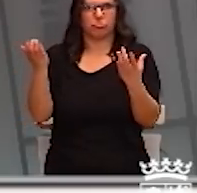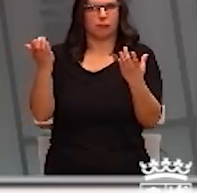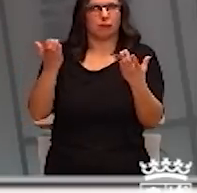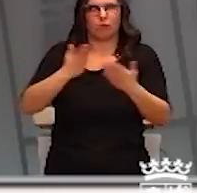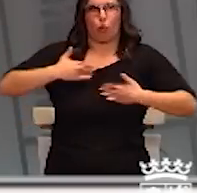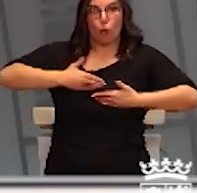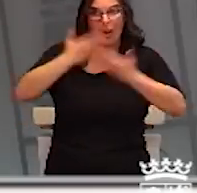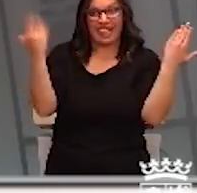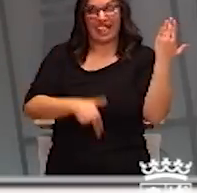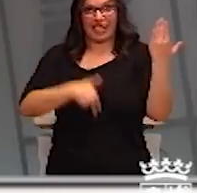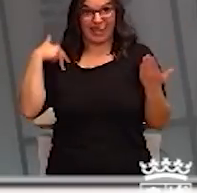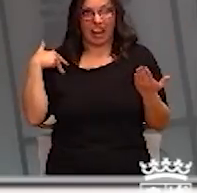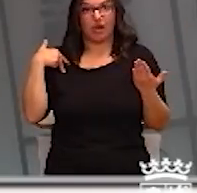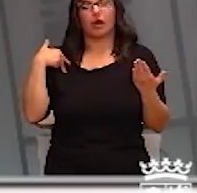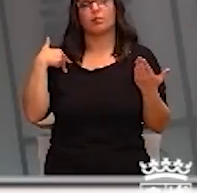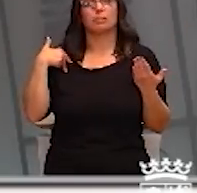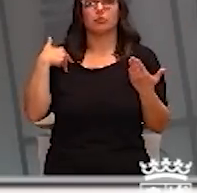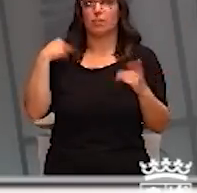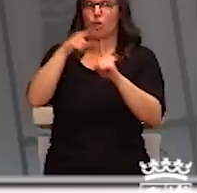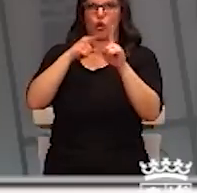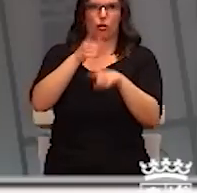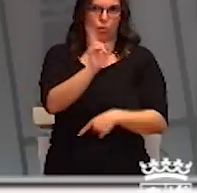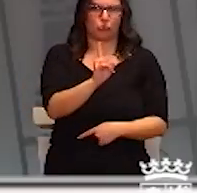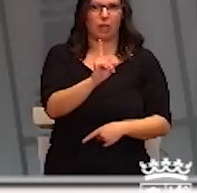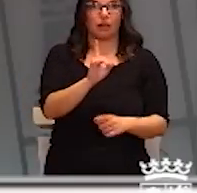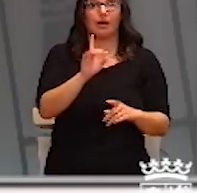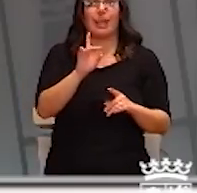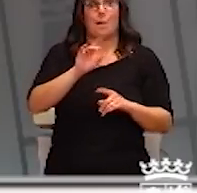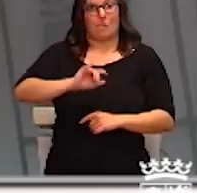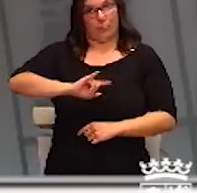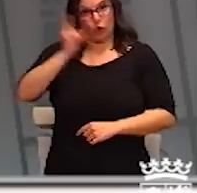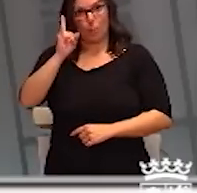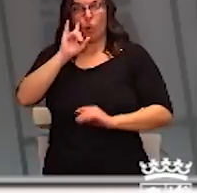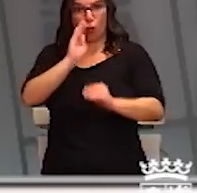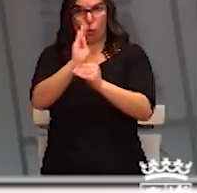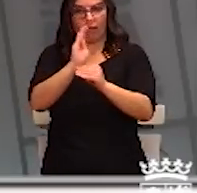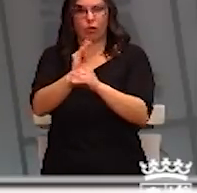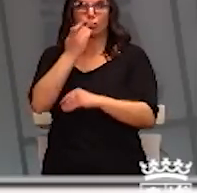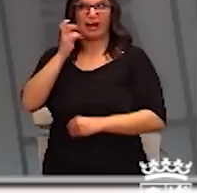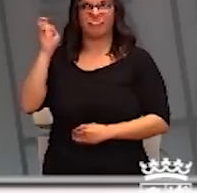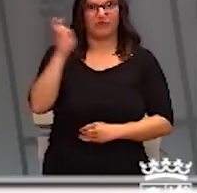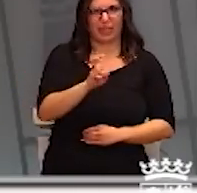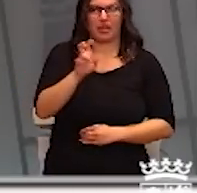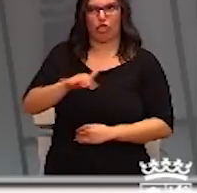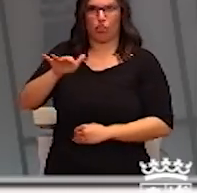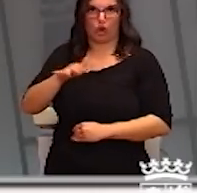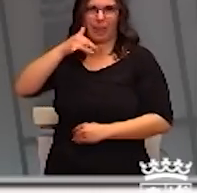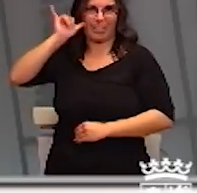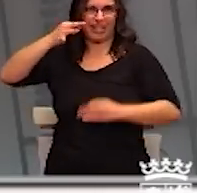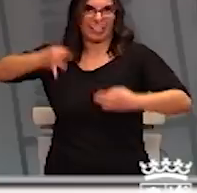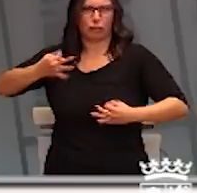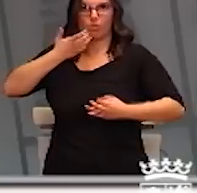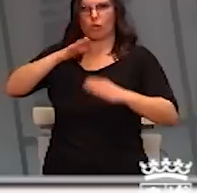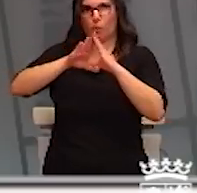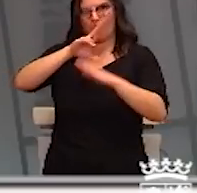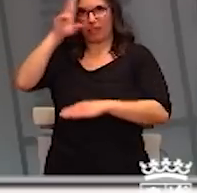transporte público en general, especialmente, naturalmente, a aquellas zonas de mayor riesgo. Es